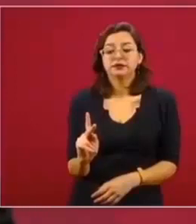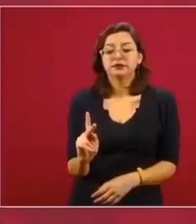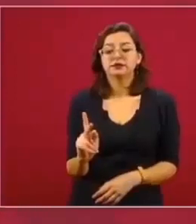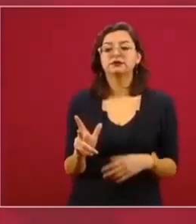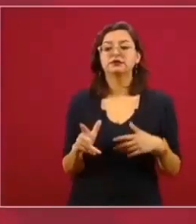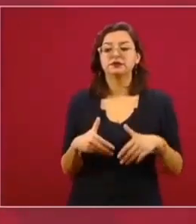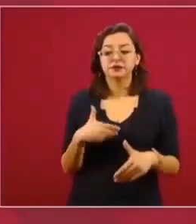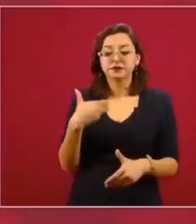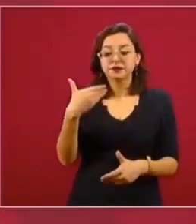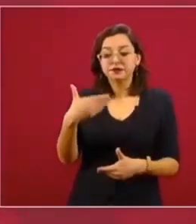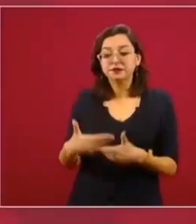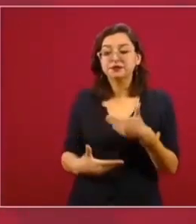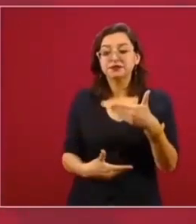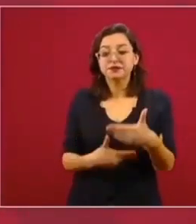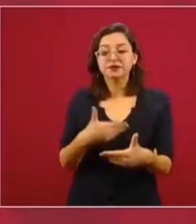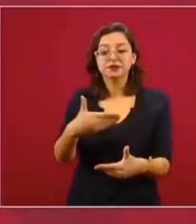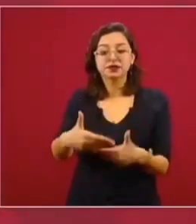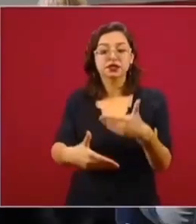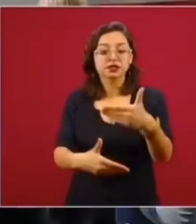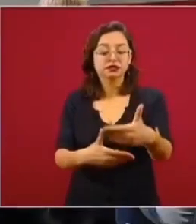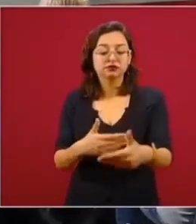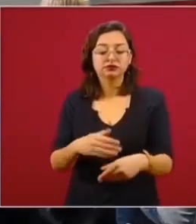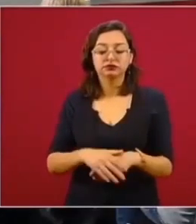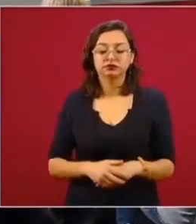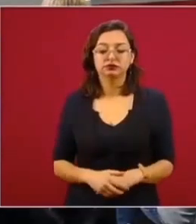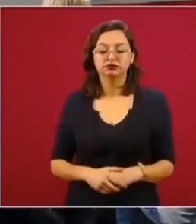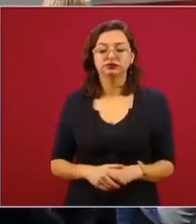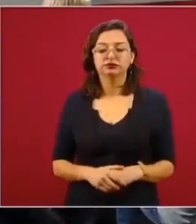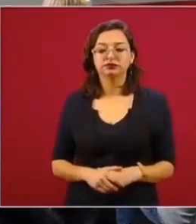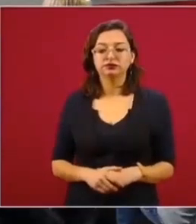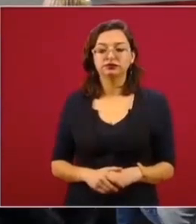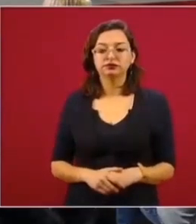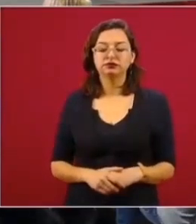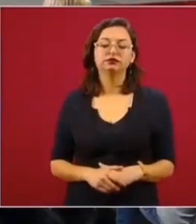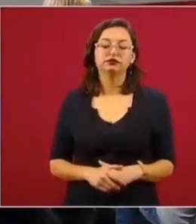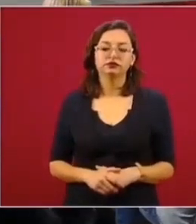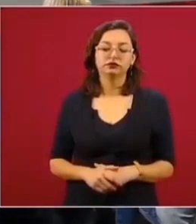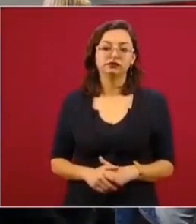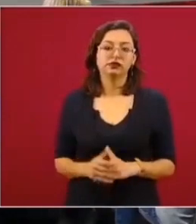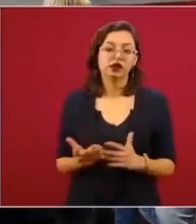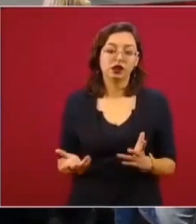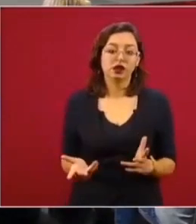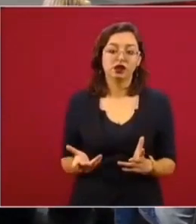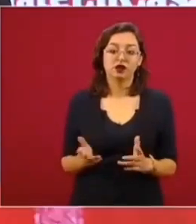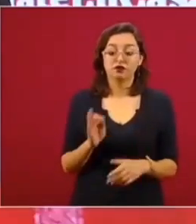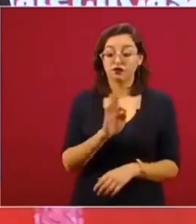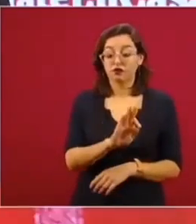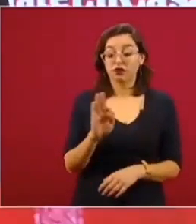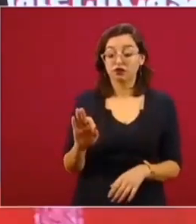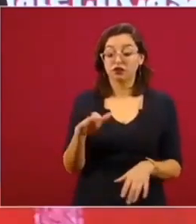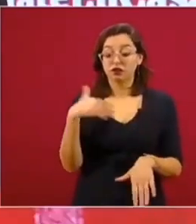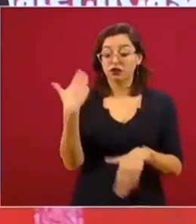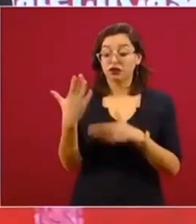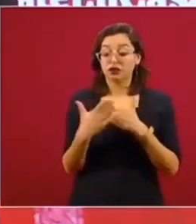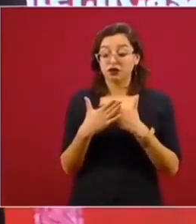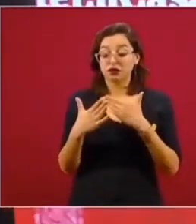Esperar en la agenda, si se da el encuentro, son